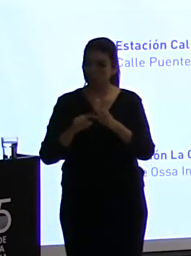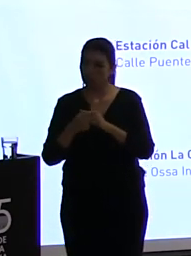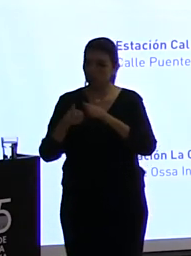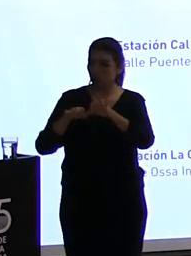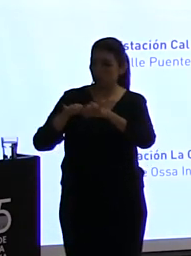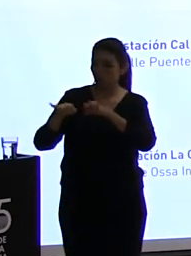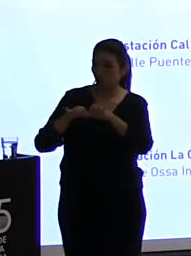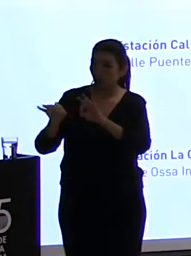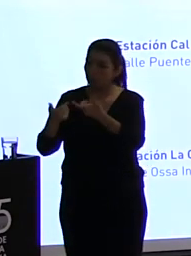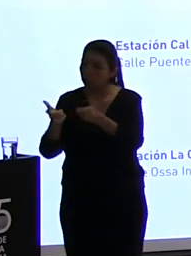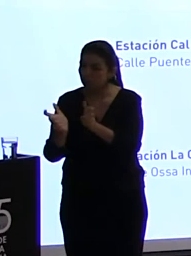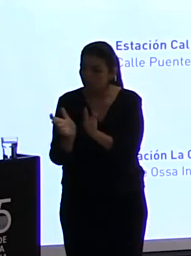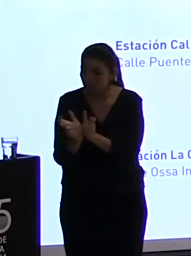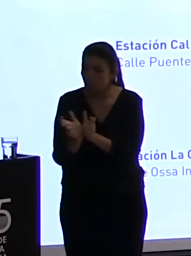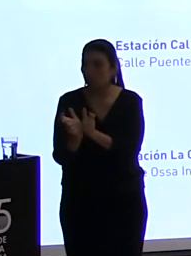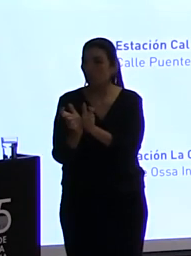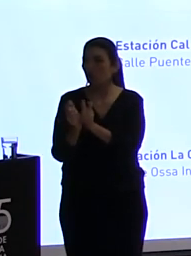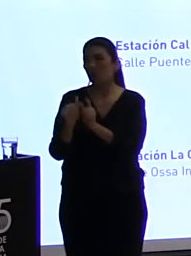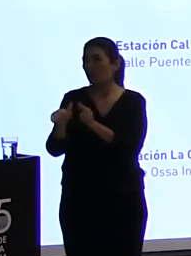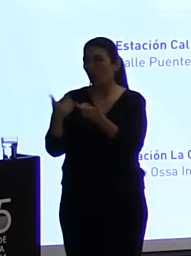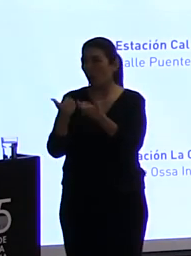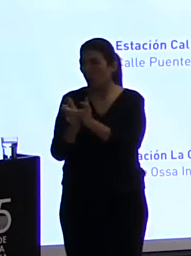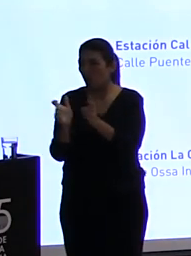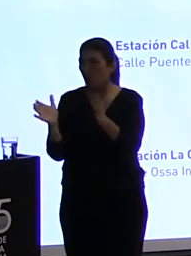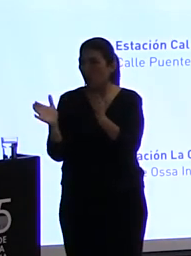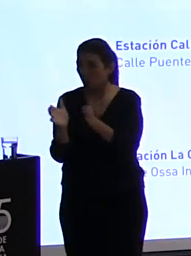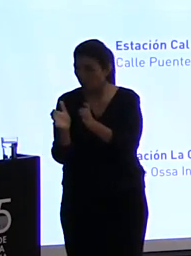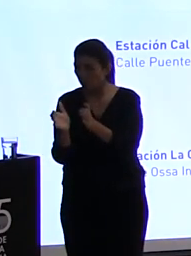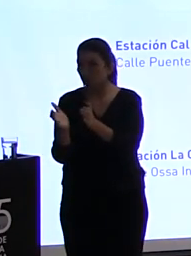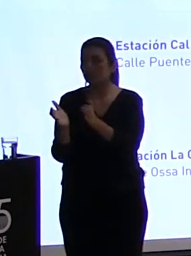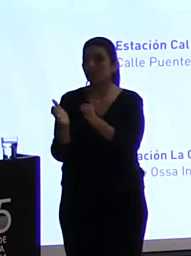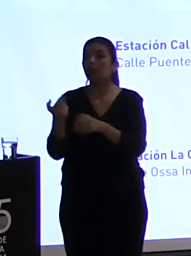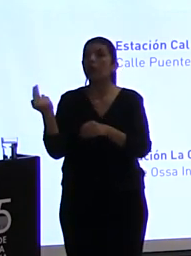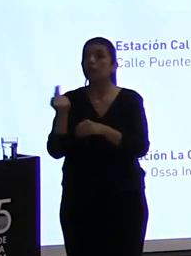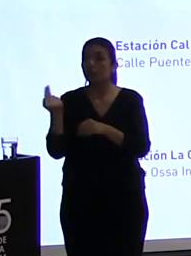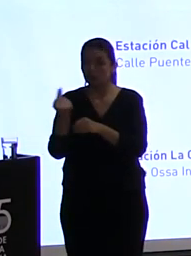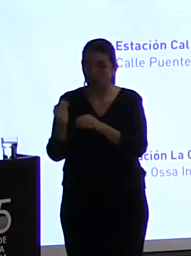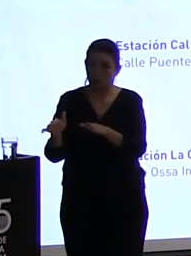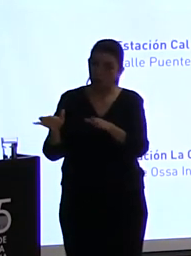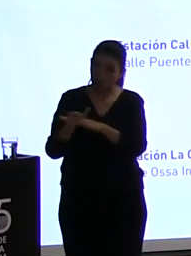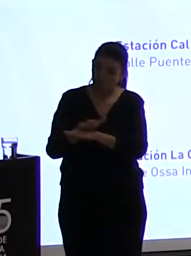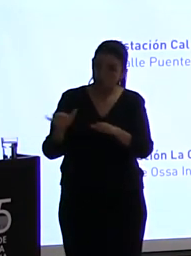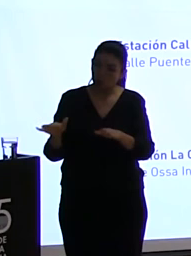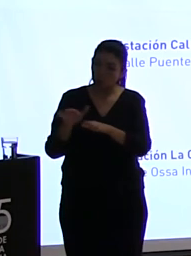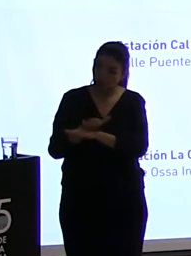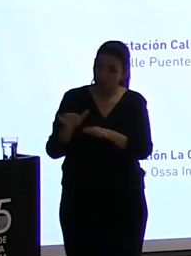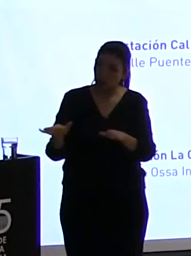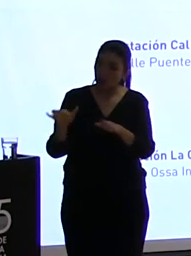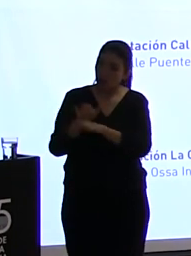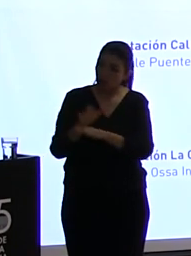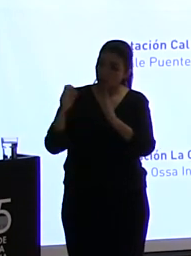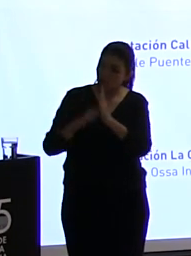proyectito táctico, realmente cambiarlo dos o tres veces hasta cuando no encuentra la solución mejor para el peatón, mejor para la